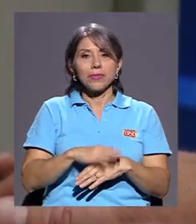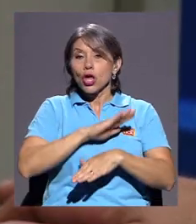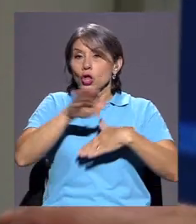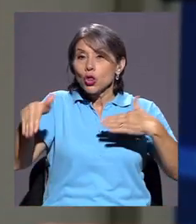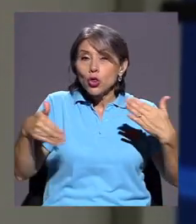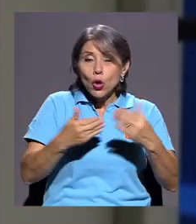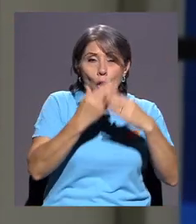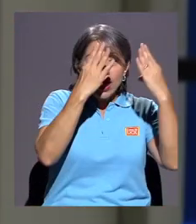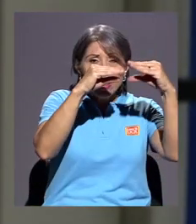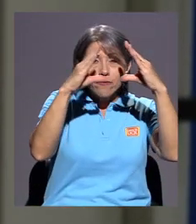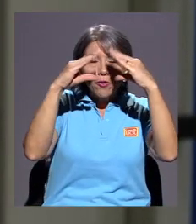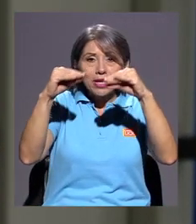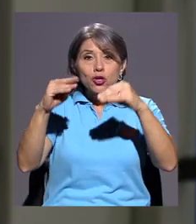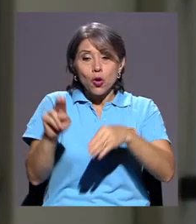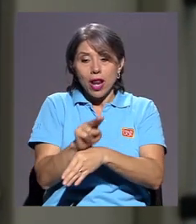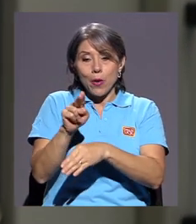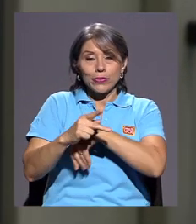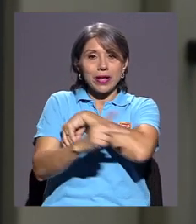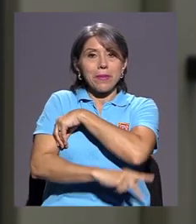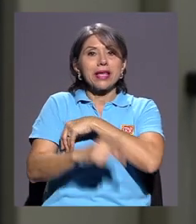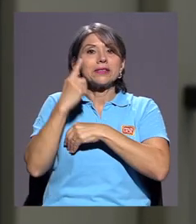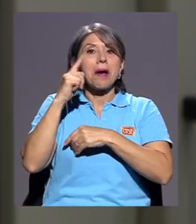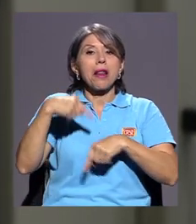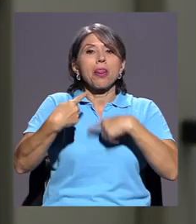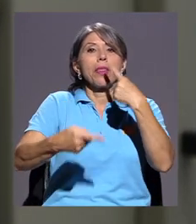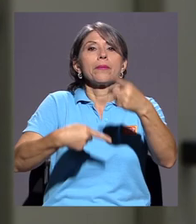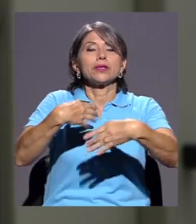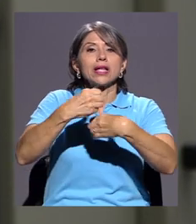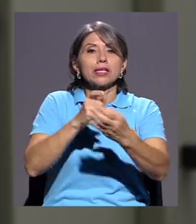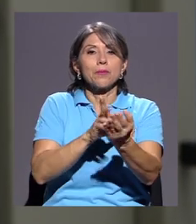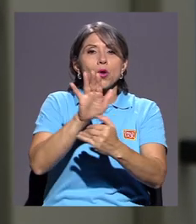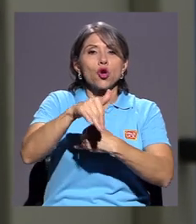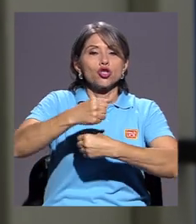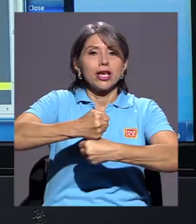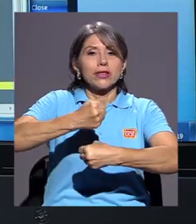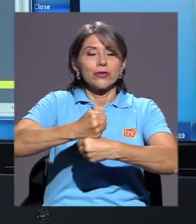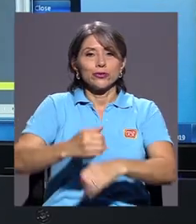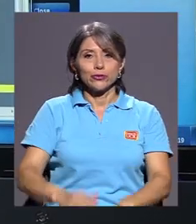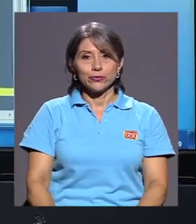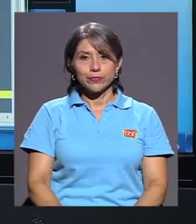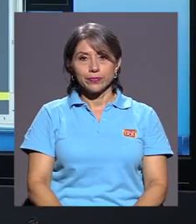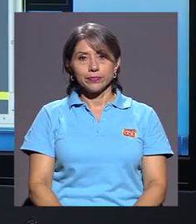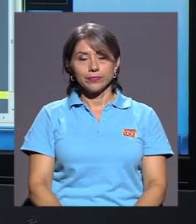información le sirve de insumo al país a la hora de realizar sus proyectos.